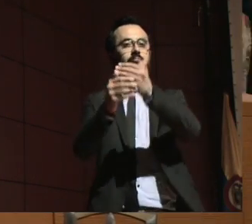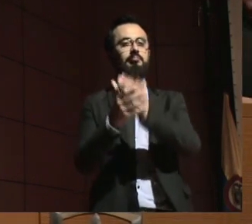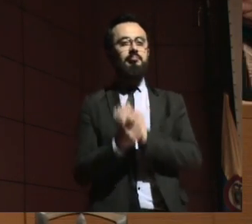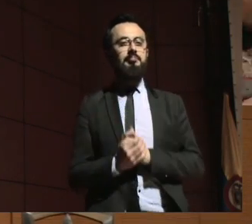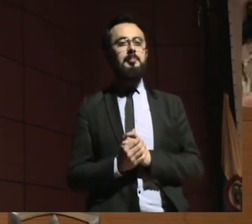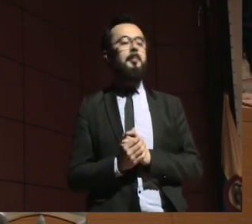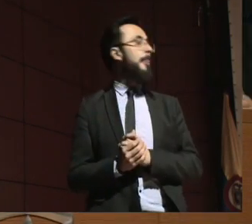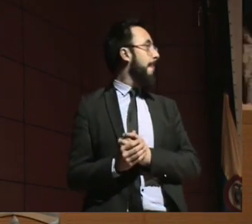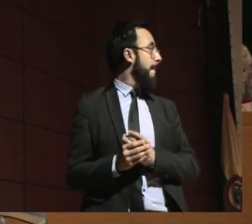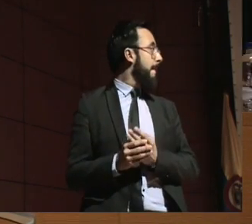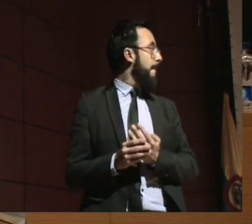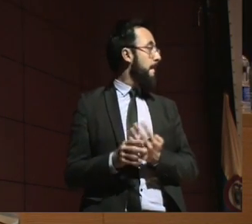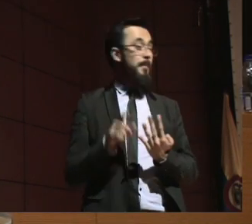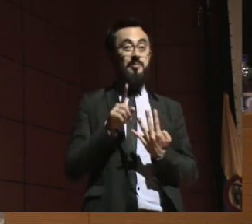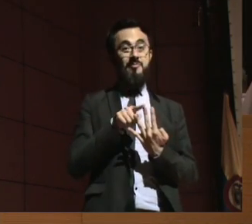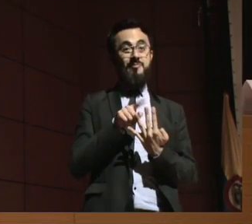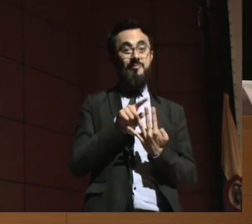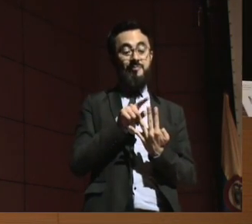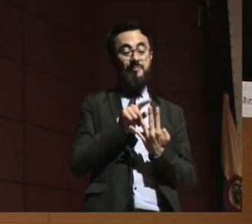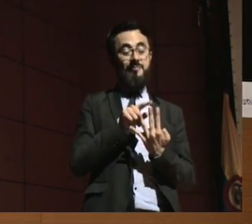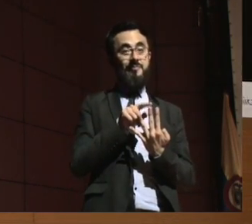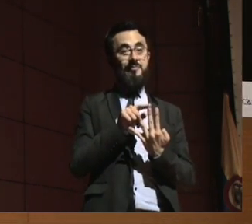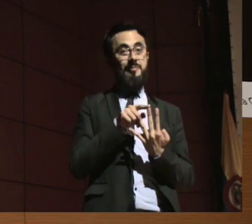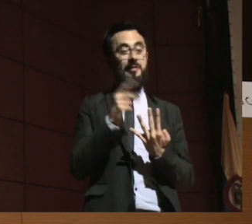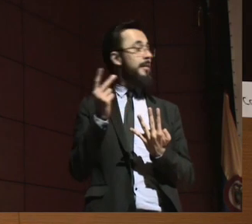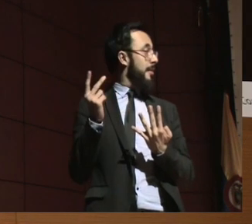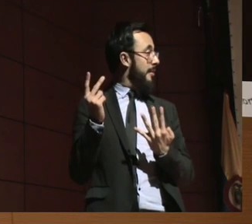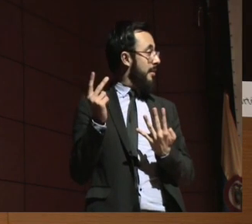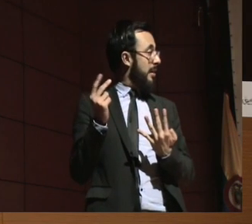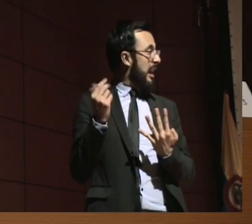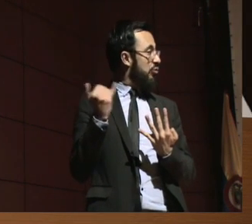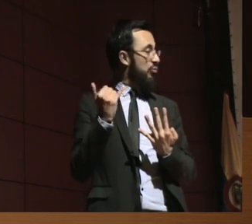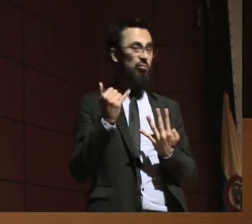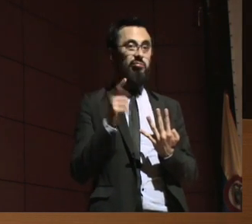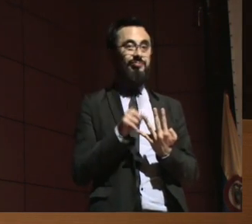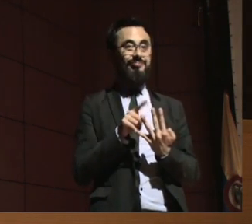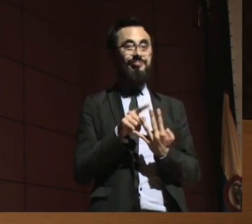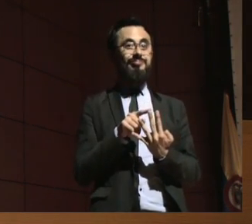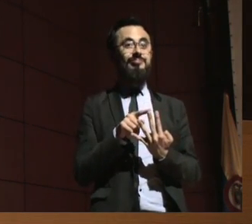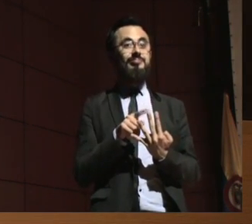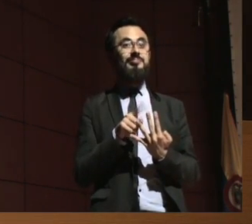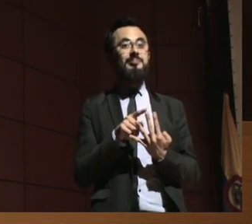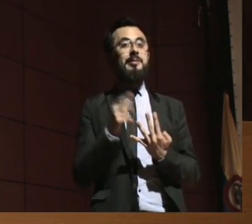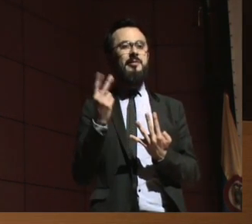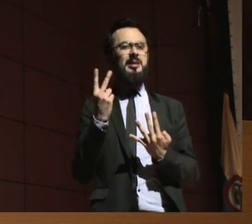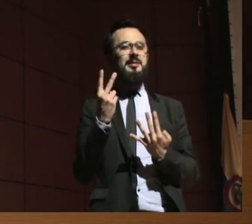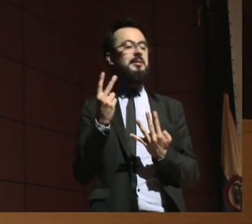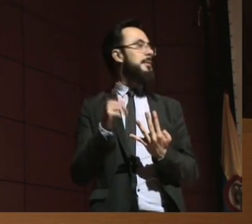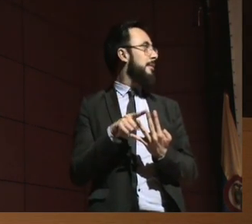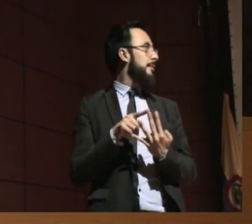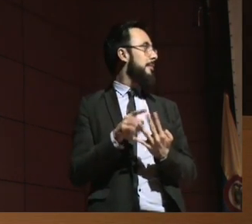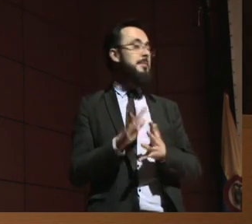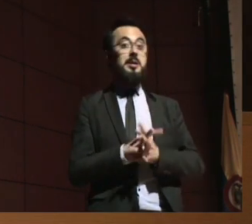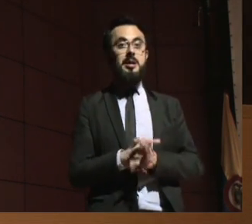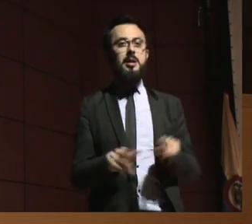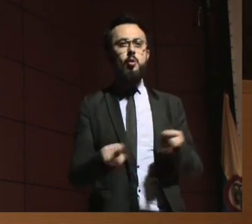Precisamente yo creo que el tema está en este lado de la cancha,